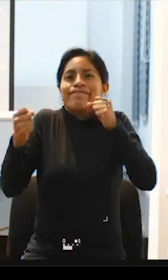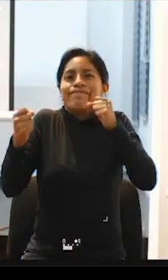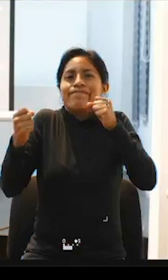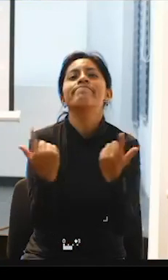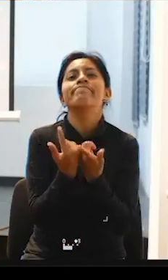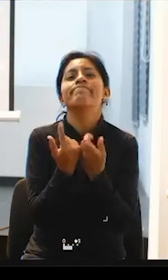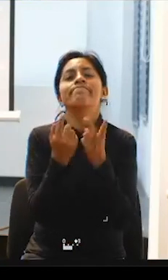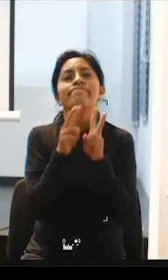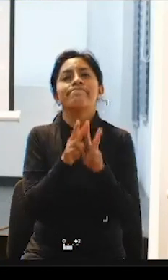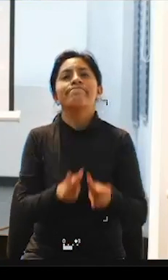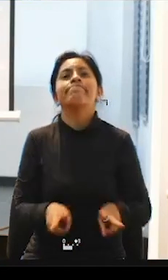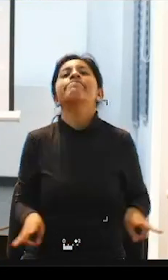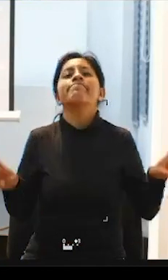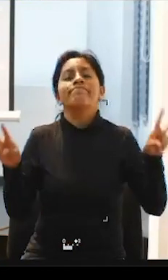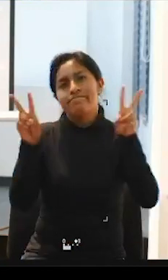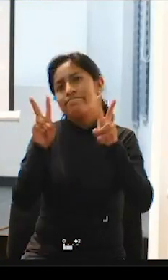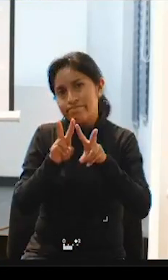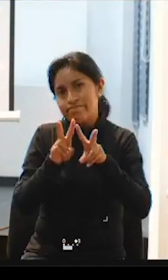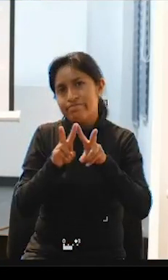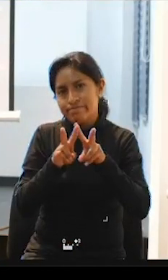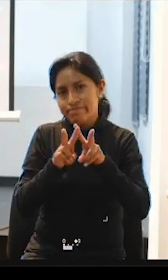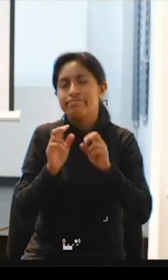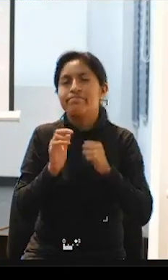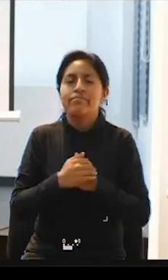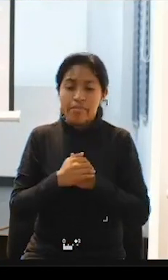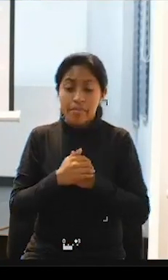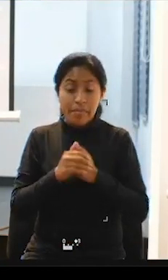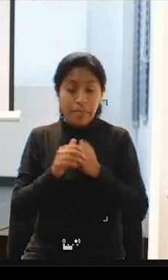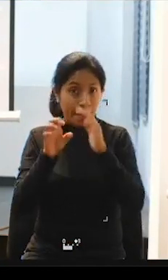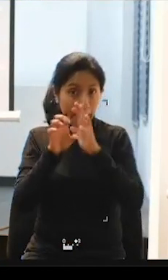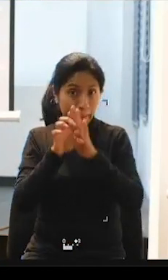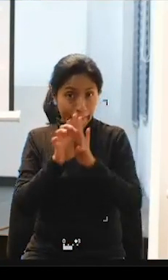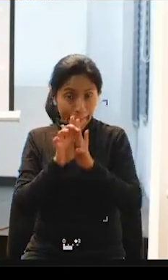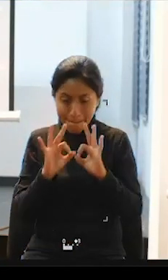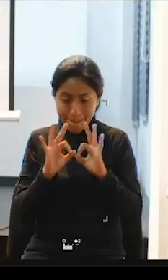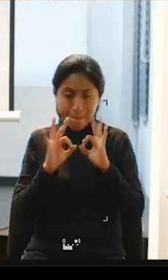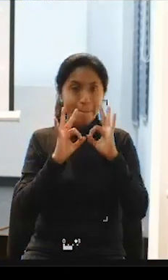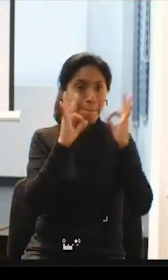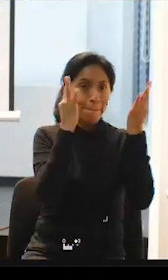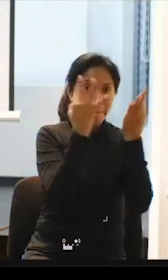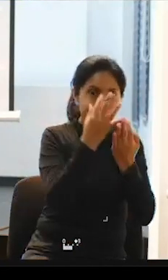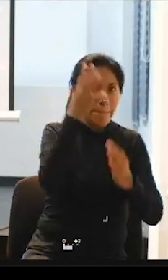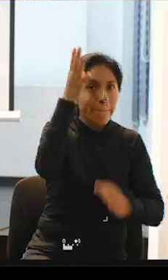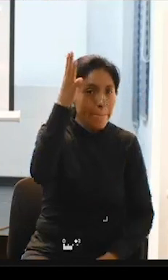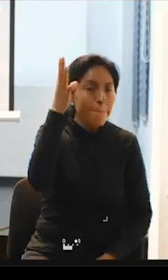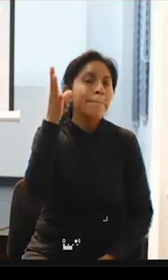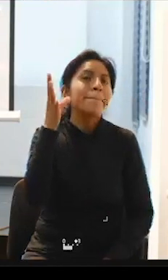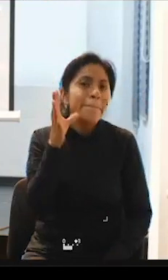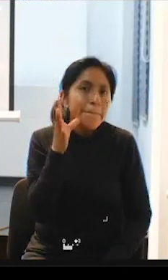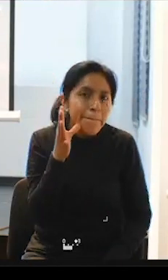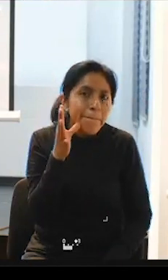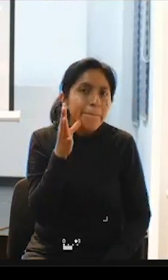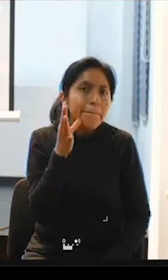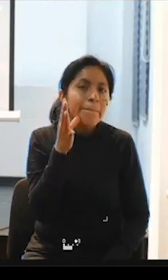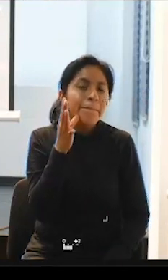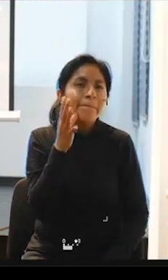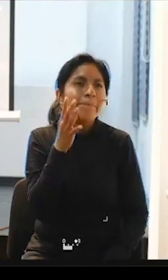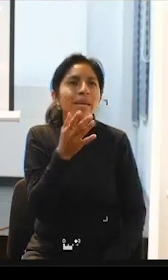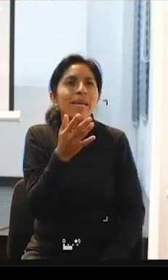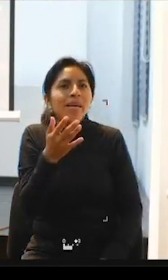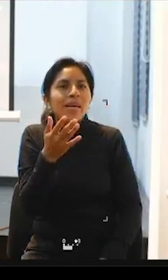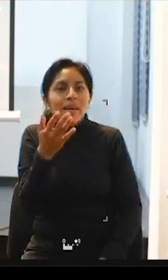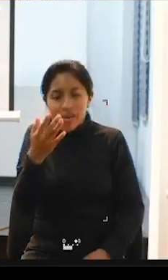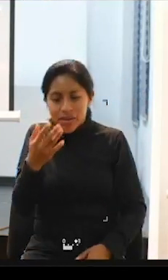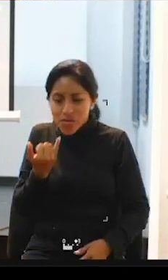entonces las familias todo padre y toda madre nace nace sin libros e instrucciones los